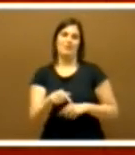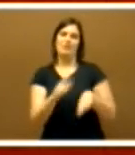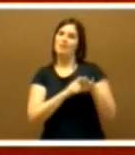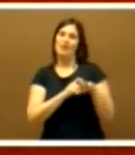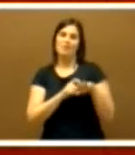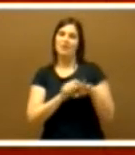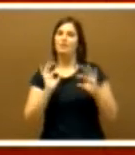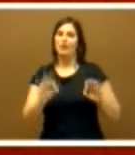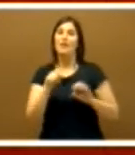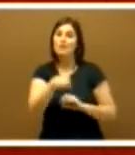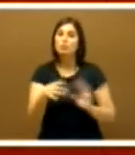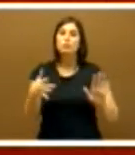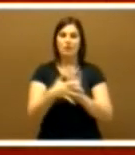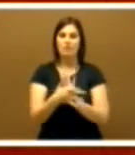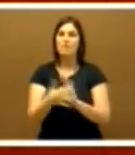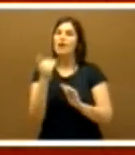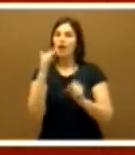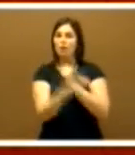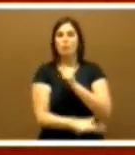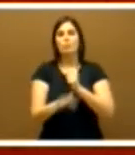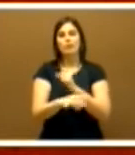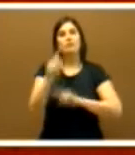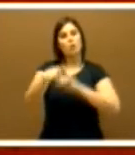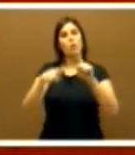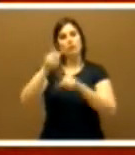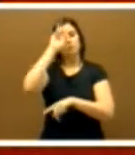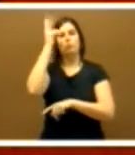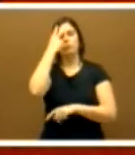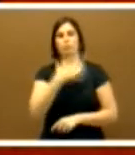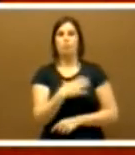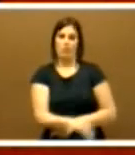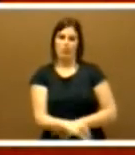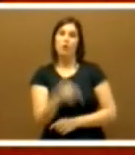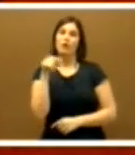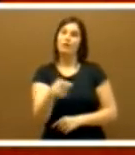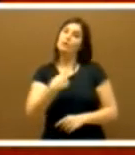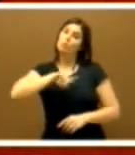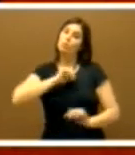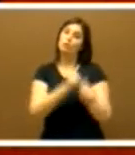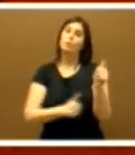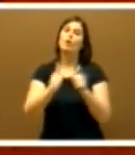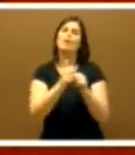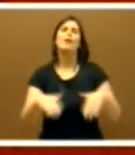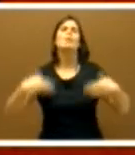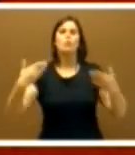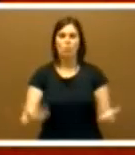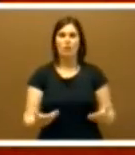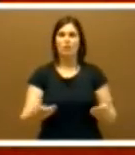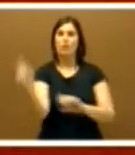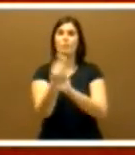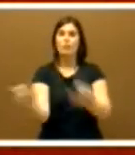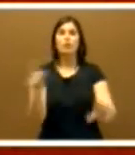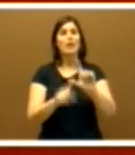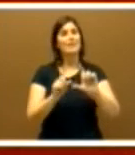es la clave para el cambio de mentalidad. Por eso nuestra prioridad debe ser la primera inquietud de los extremeños.